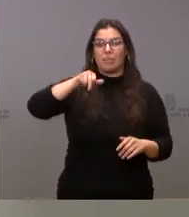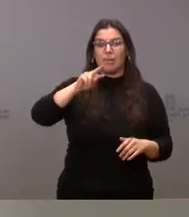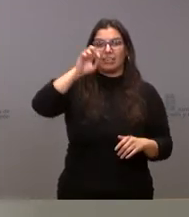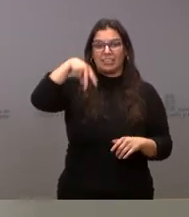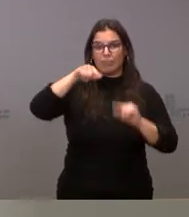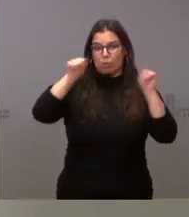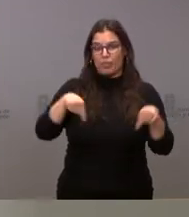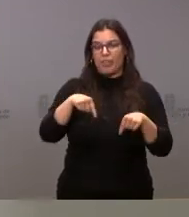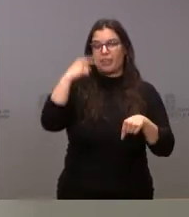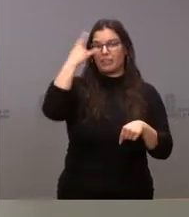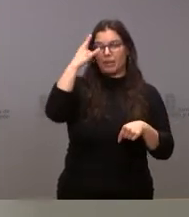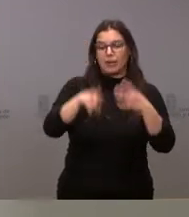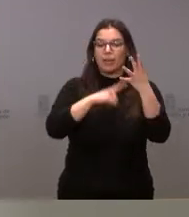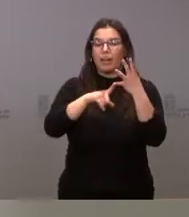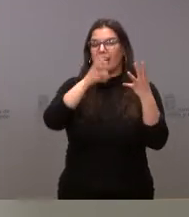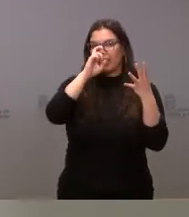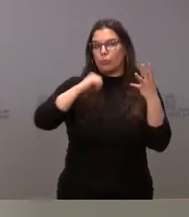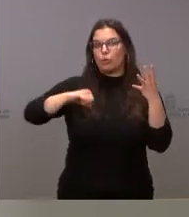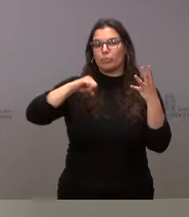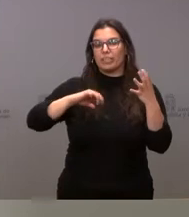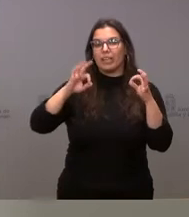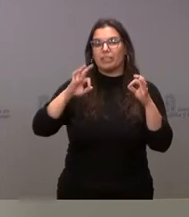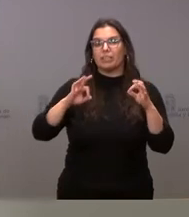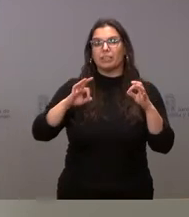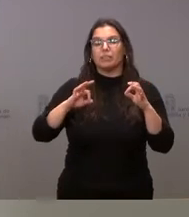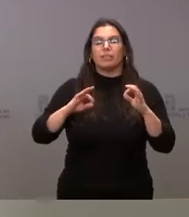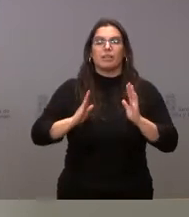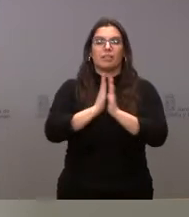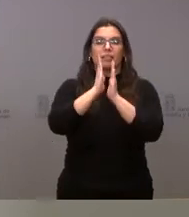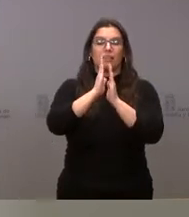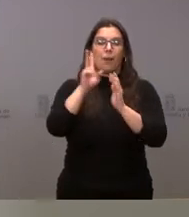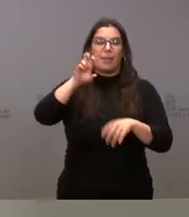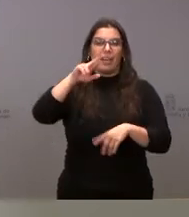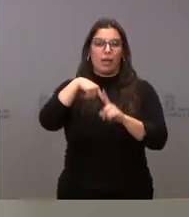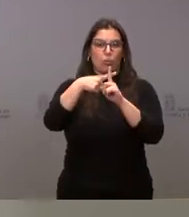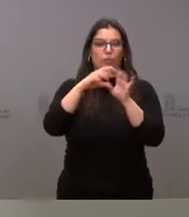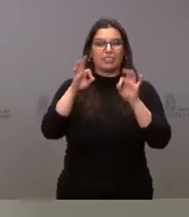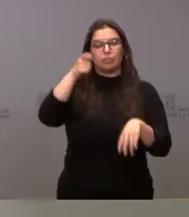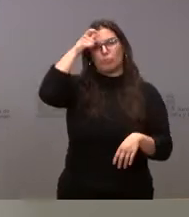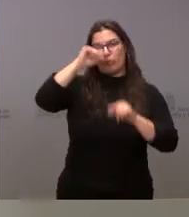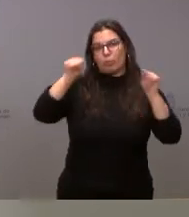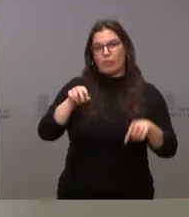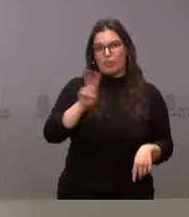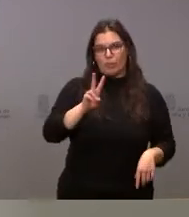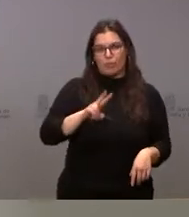Salamanca y en el antiguo Hospital de la Santa Vera Cruz en Villalón de Campos Valladolid.